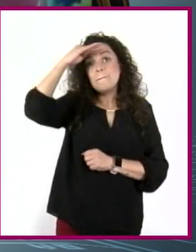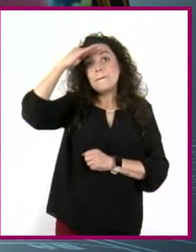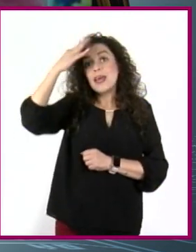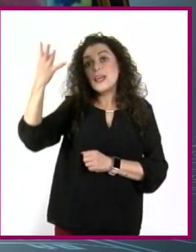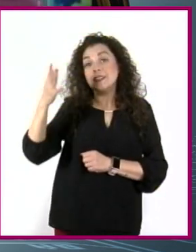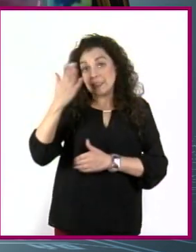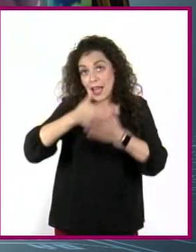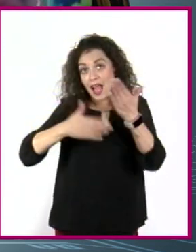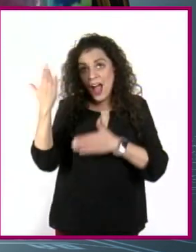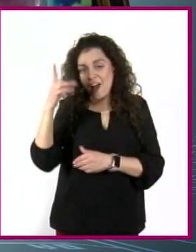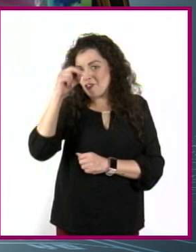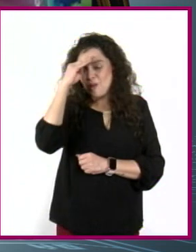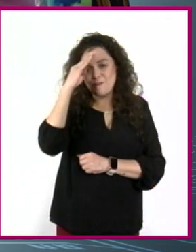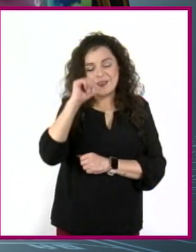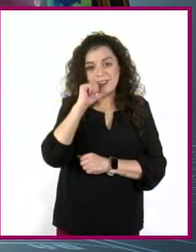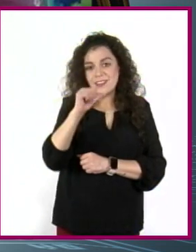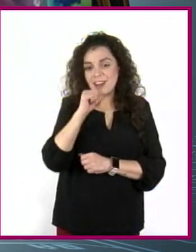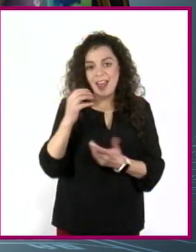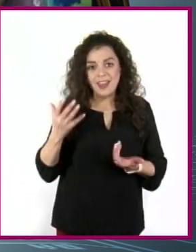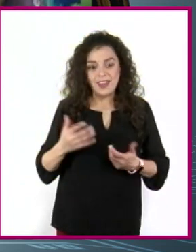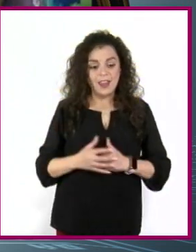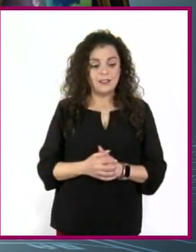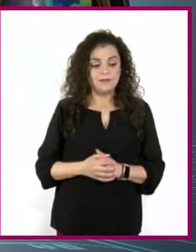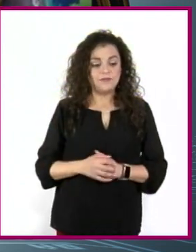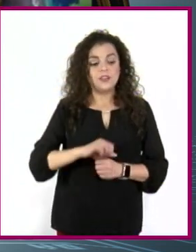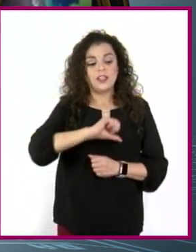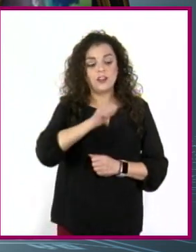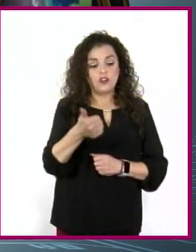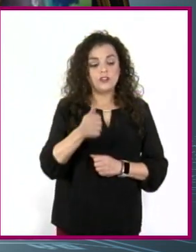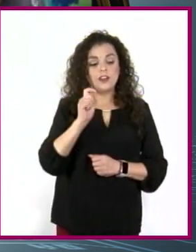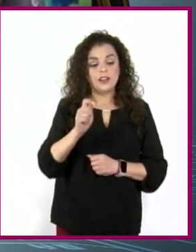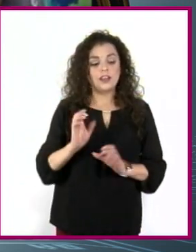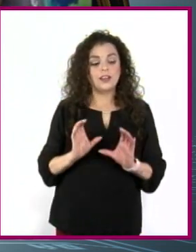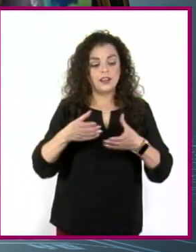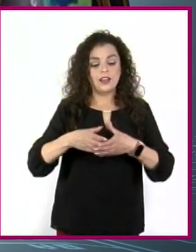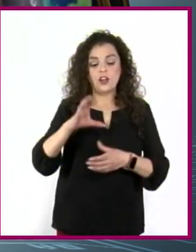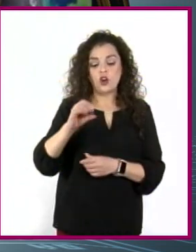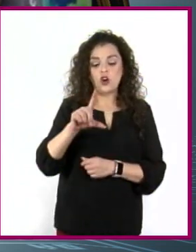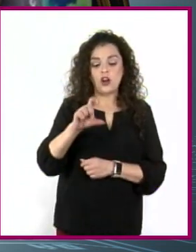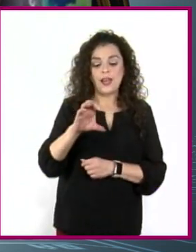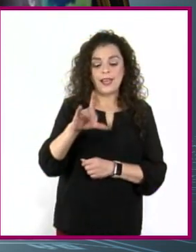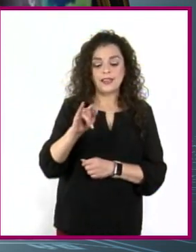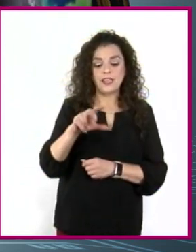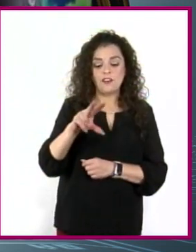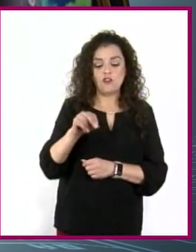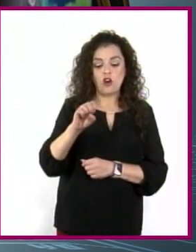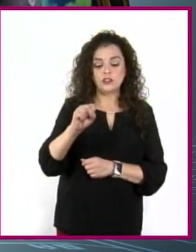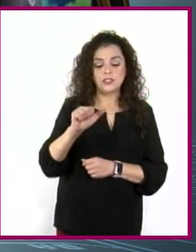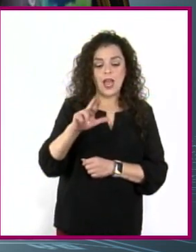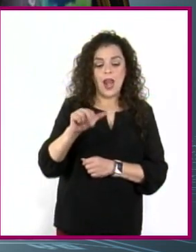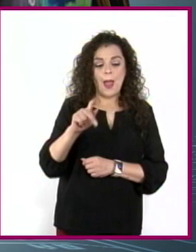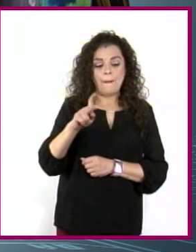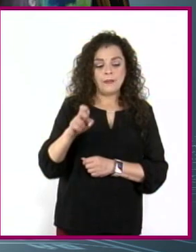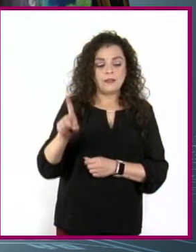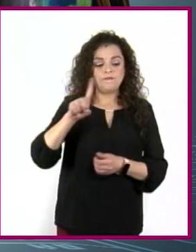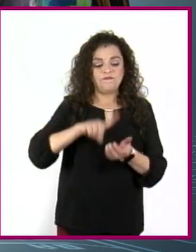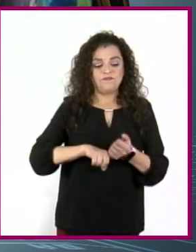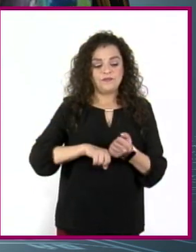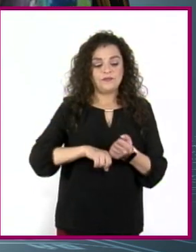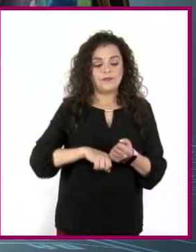una fase que fue colectivo Sarape que el nombre iba muy en función de abrazar